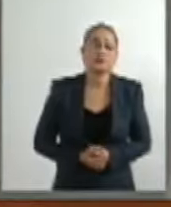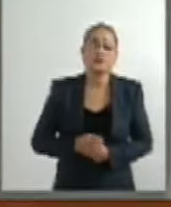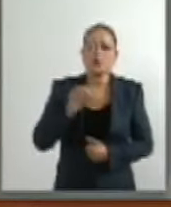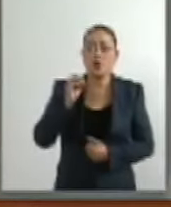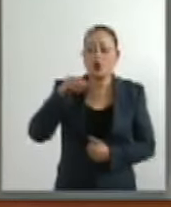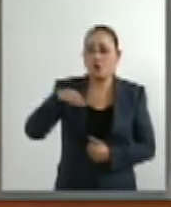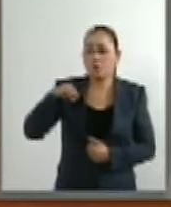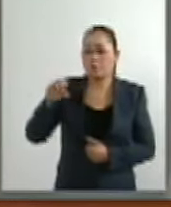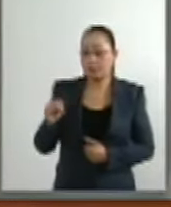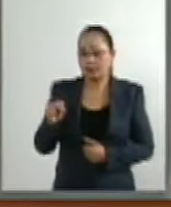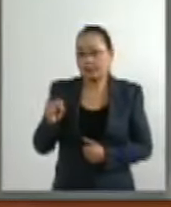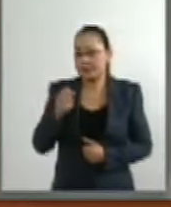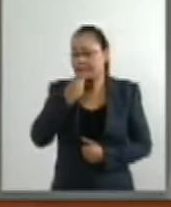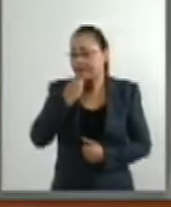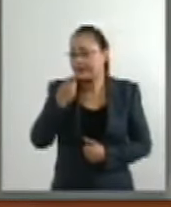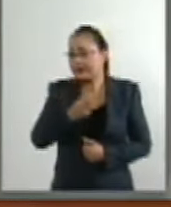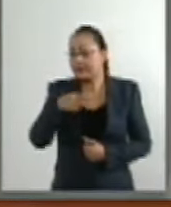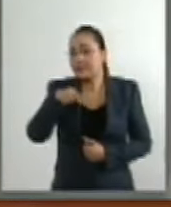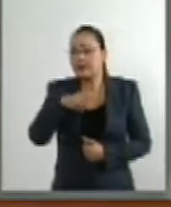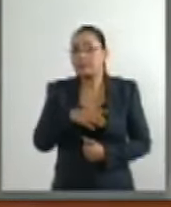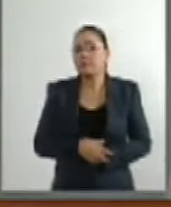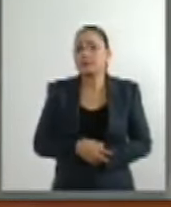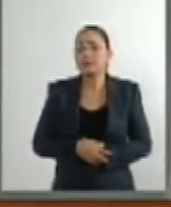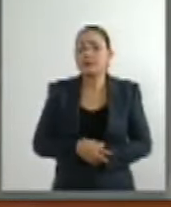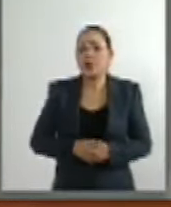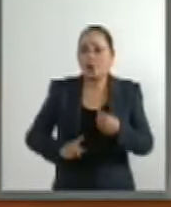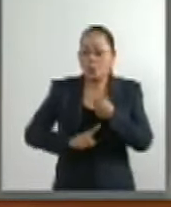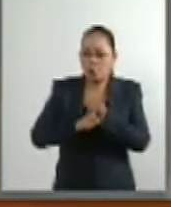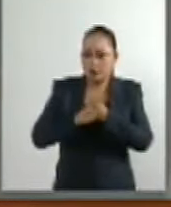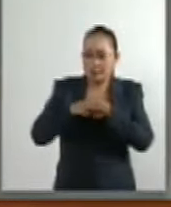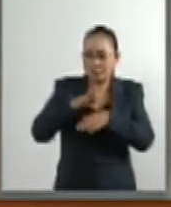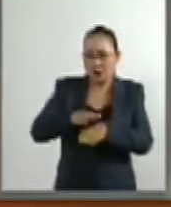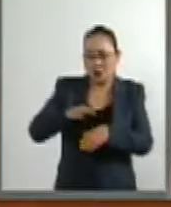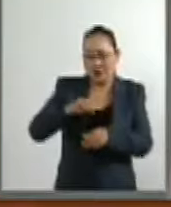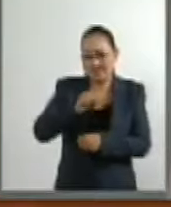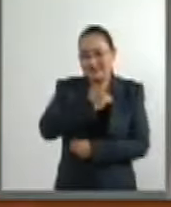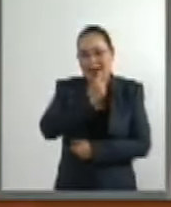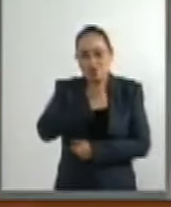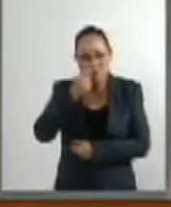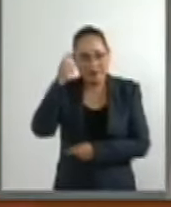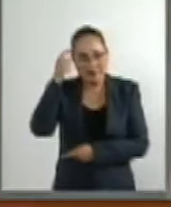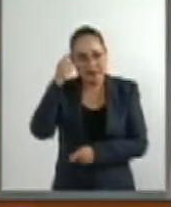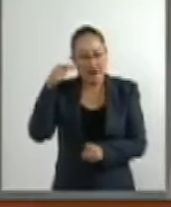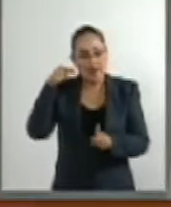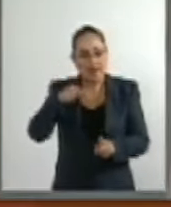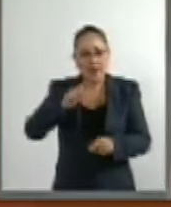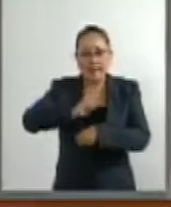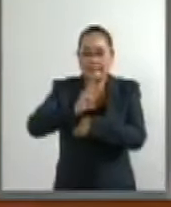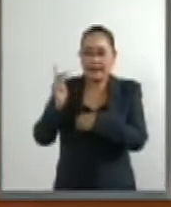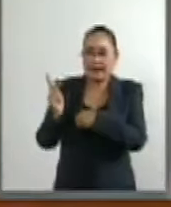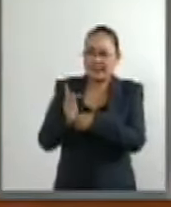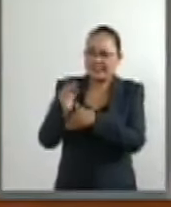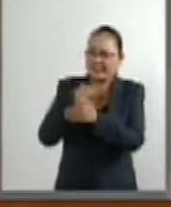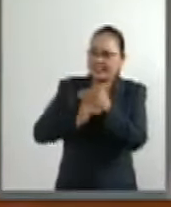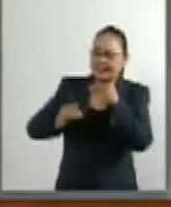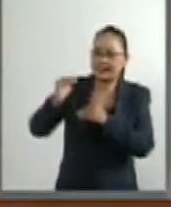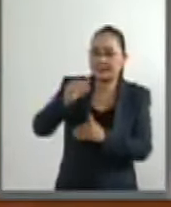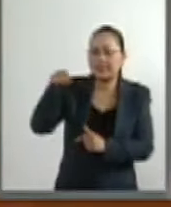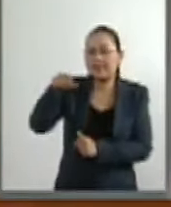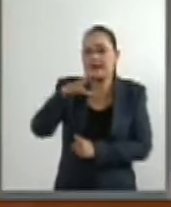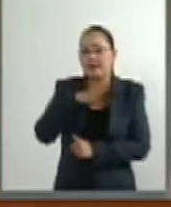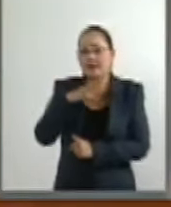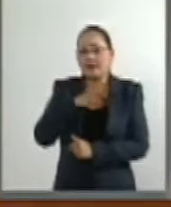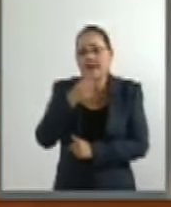que el costo de los problemas de salud mental en países desarrollados se estima entre el 3